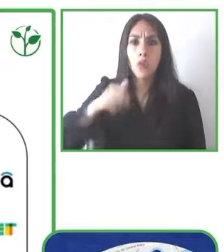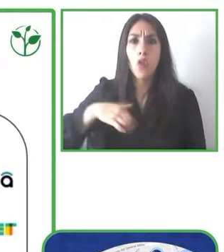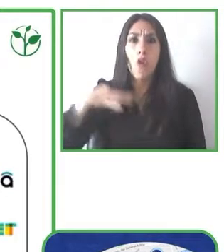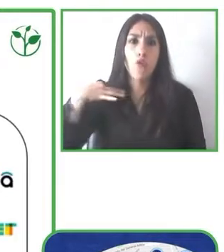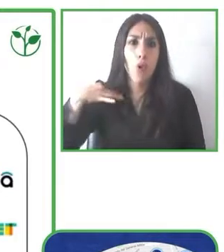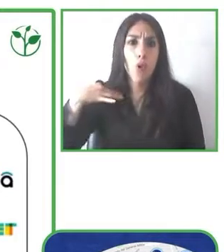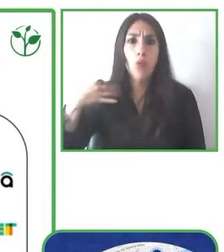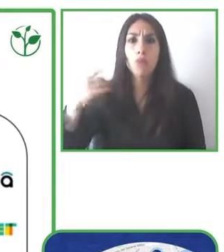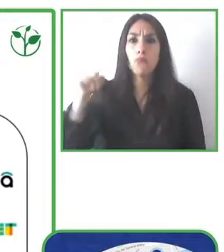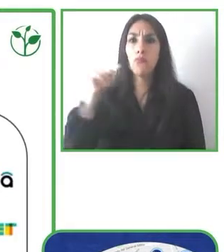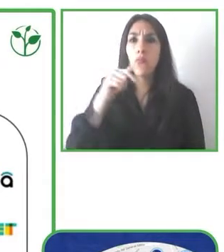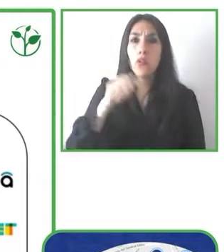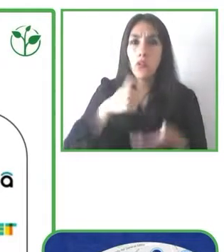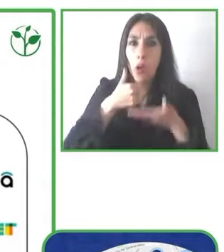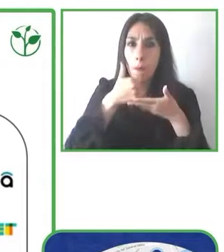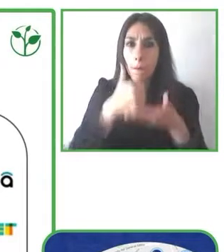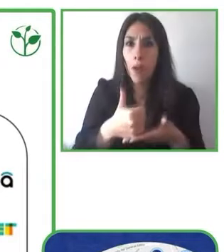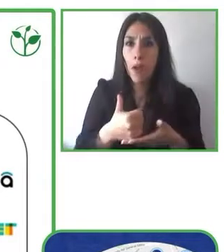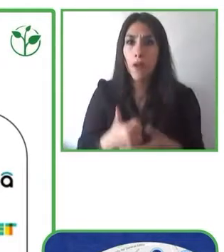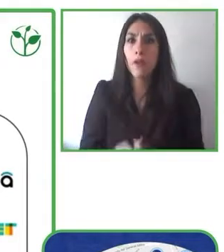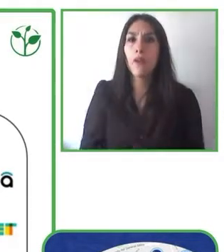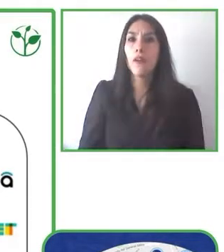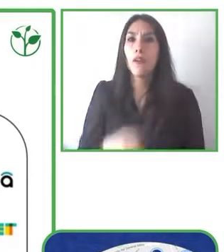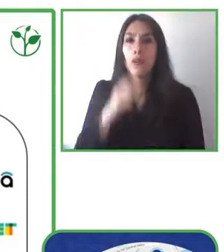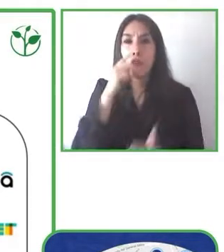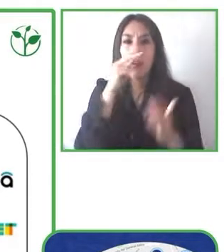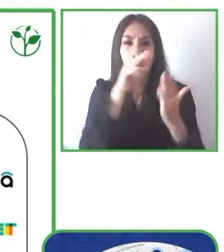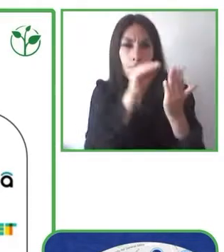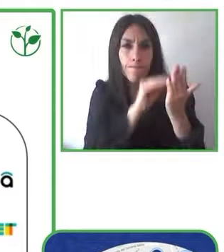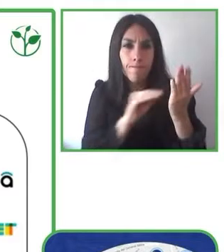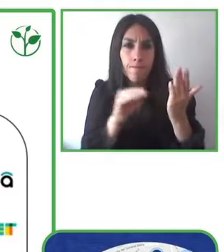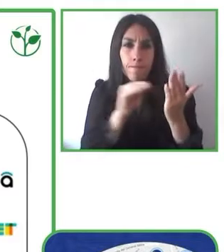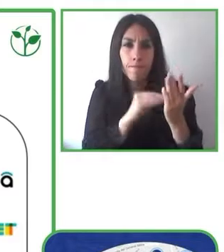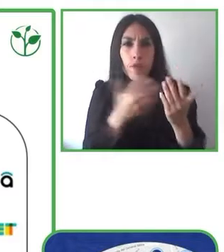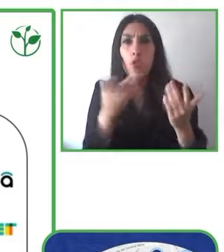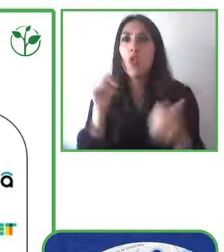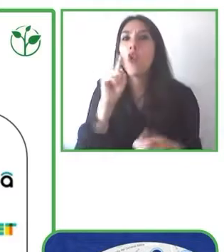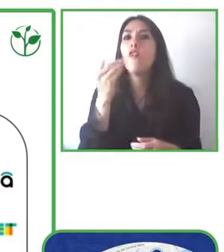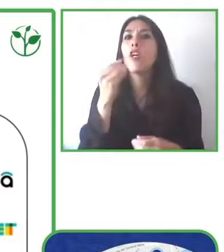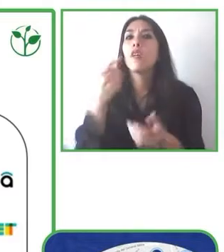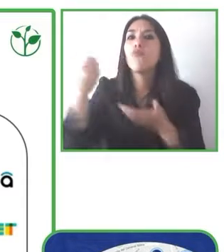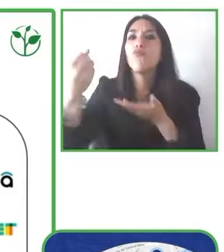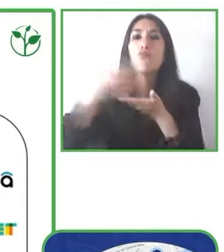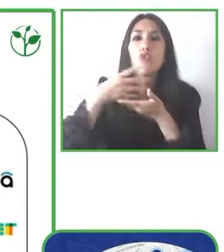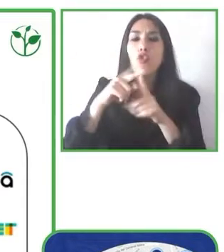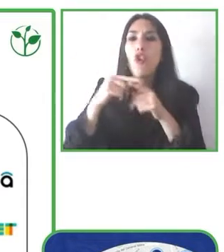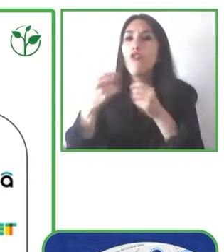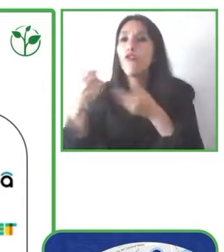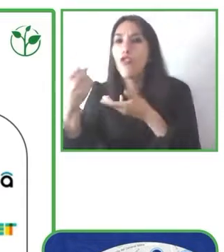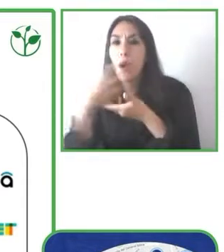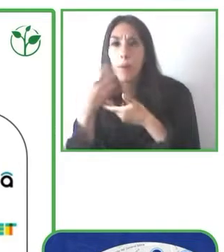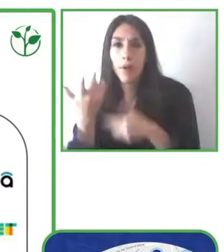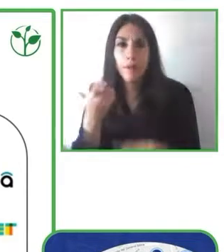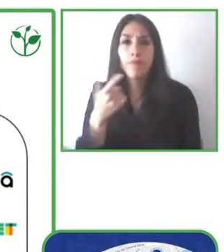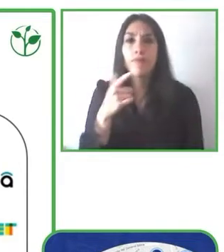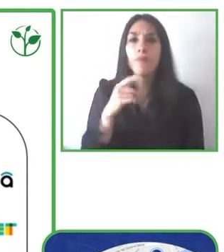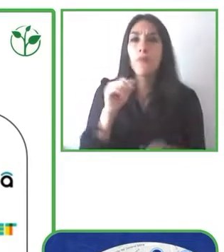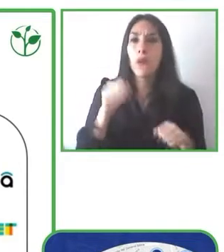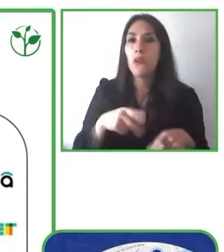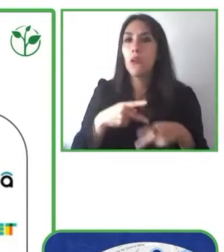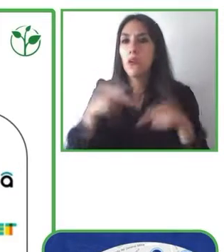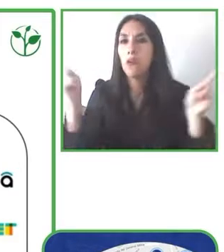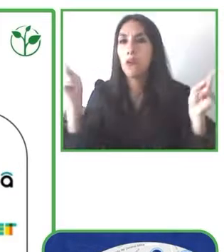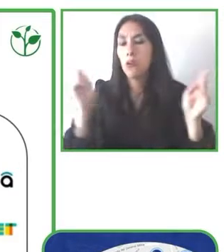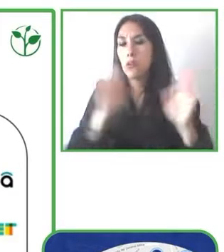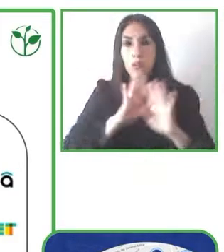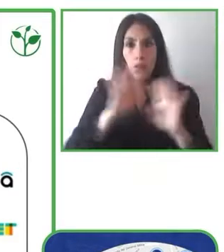hemos también conseguido aparecer en varios medios de la prensa. Podemos contar